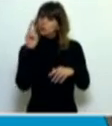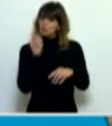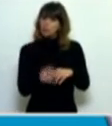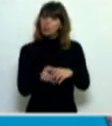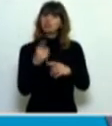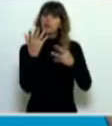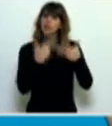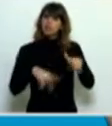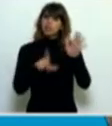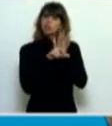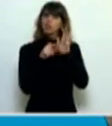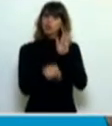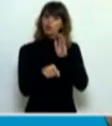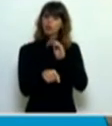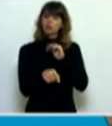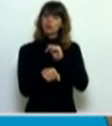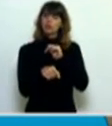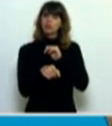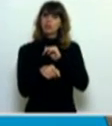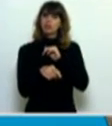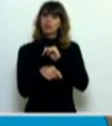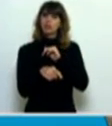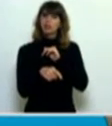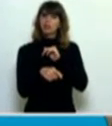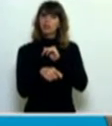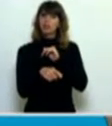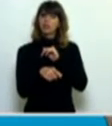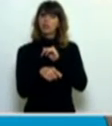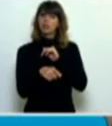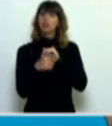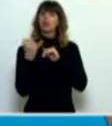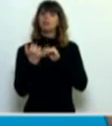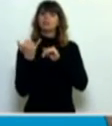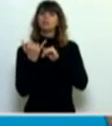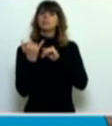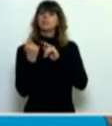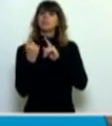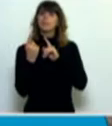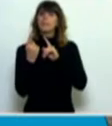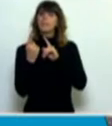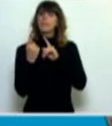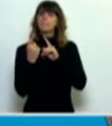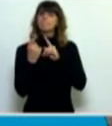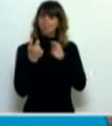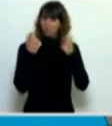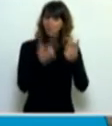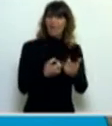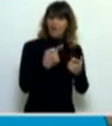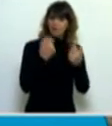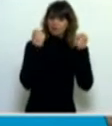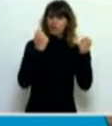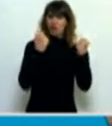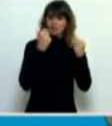tiene un fortalecimiento de las instituciones de la democracia, pero selectivo,